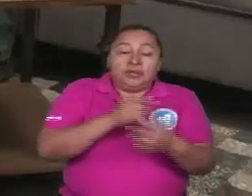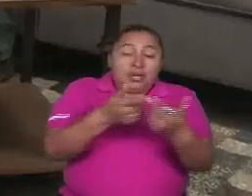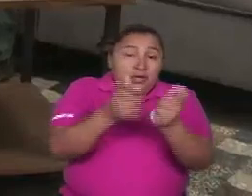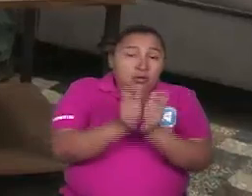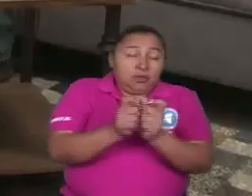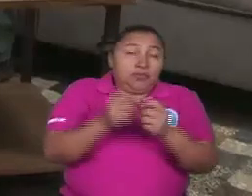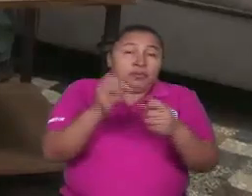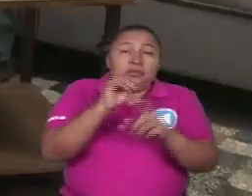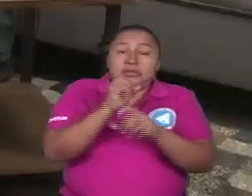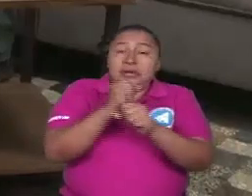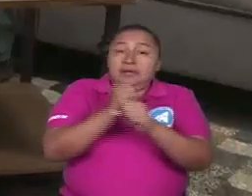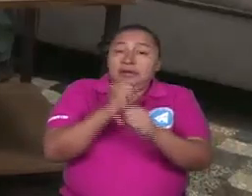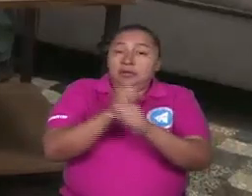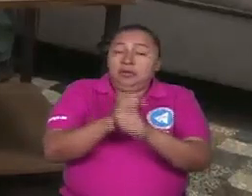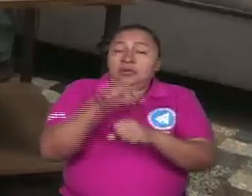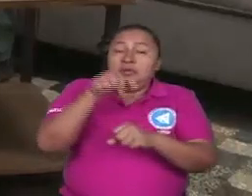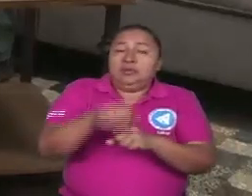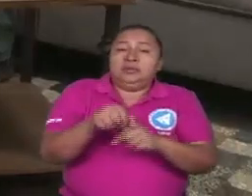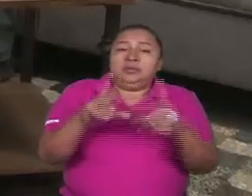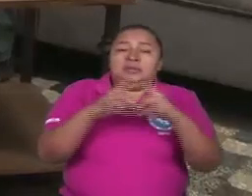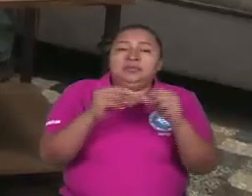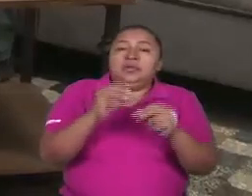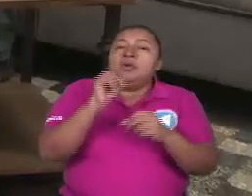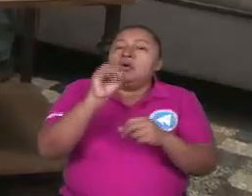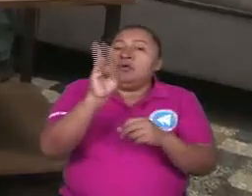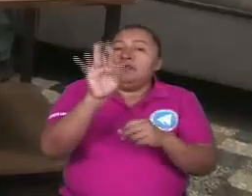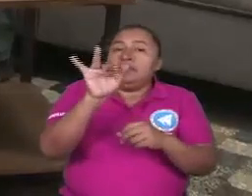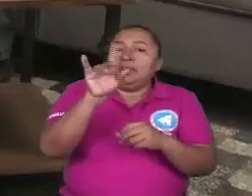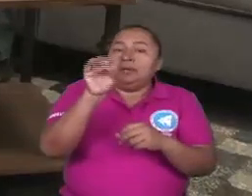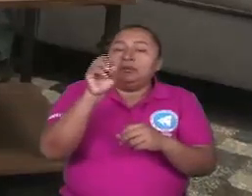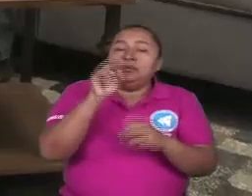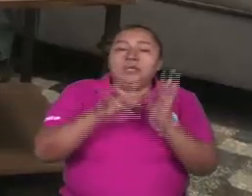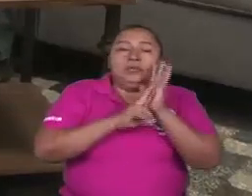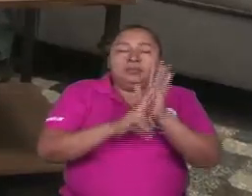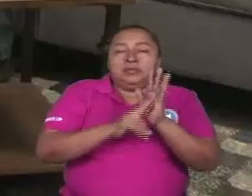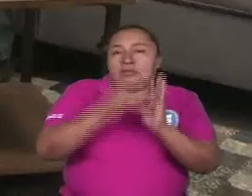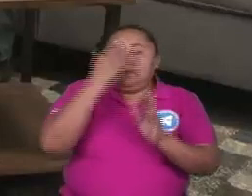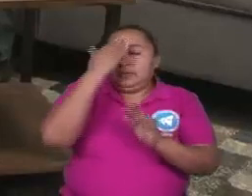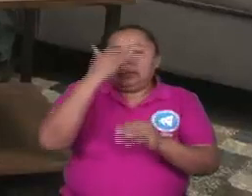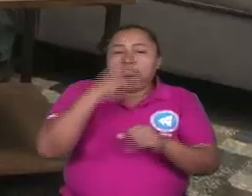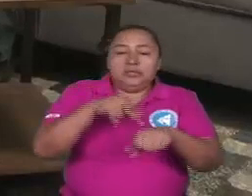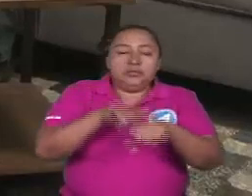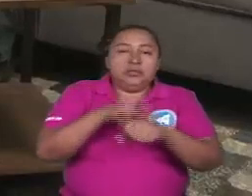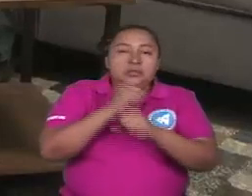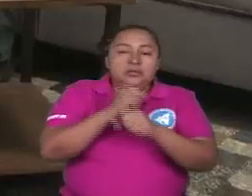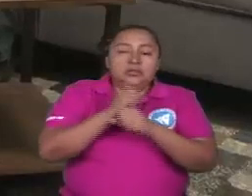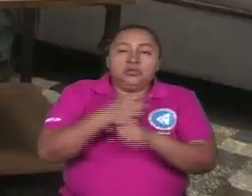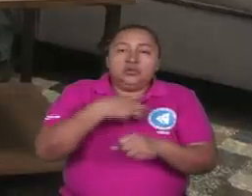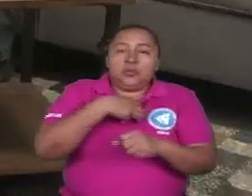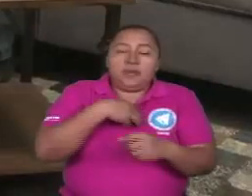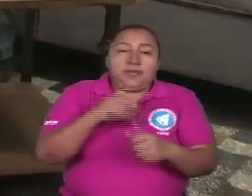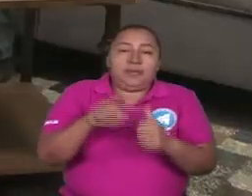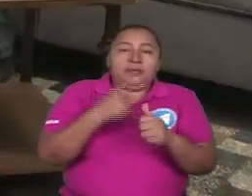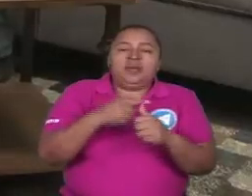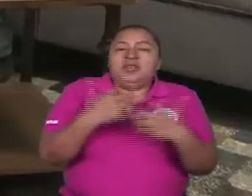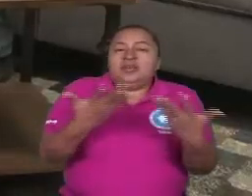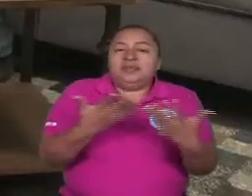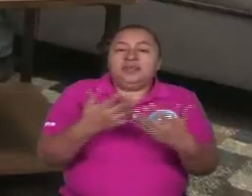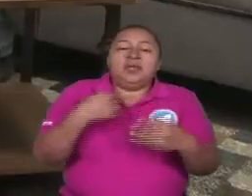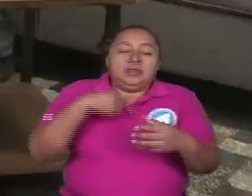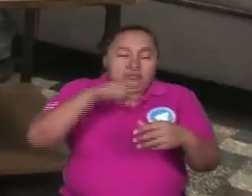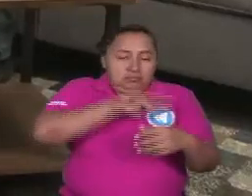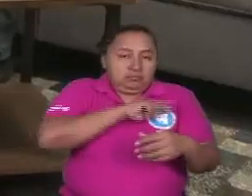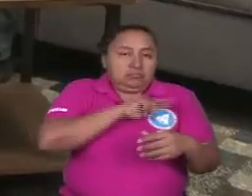obrero revolucionario de aquí, lo que representa el Frente Nacional de los Trabajadores, su principal patrimonio es la existencia de la